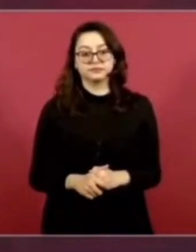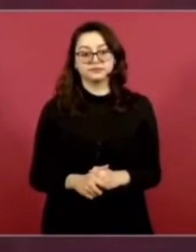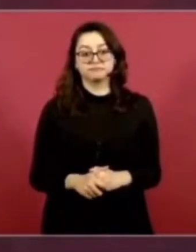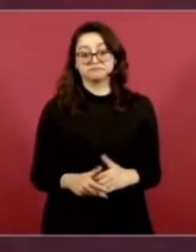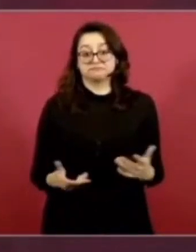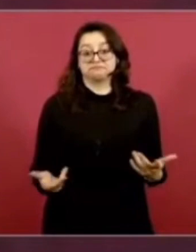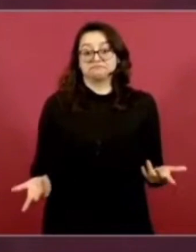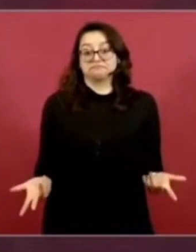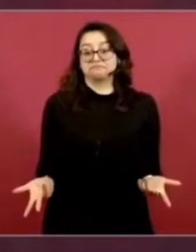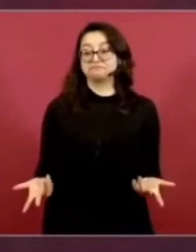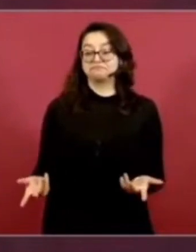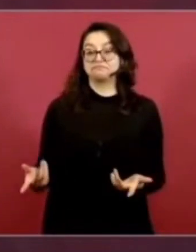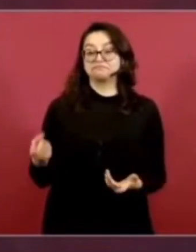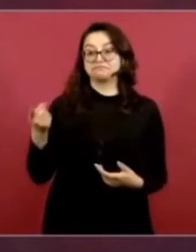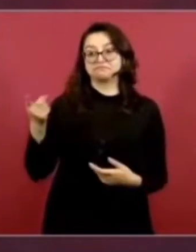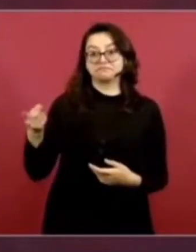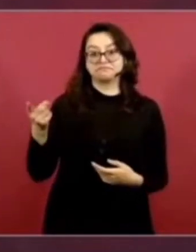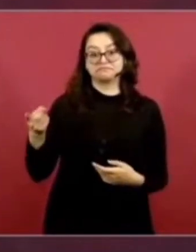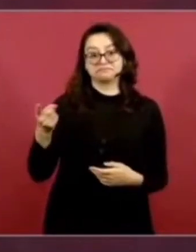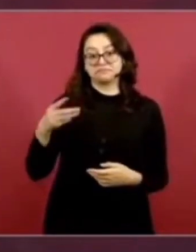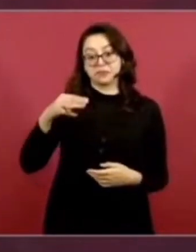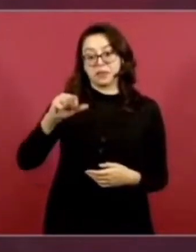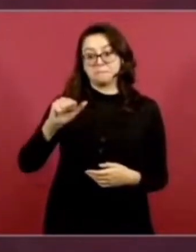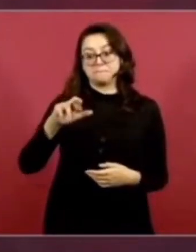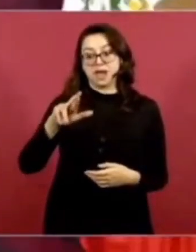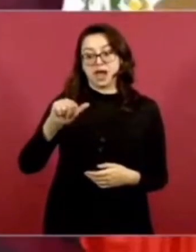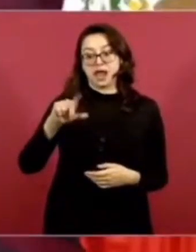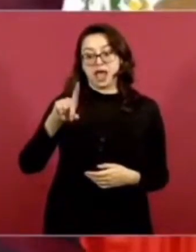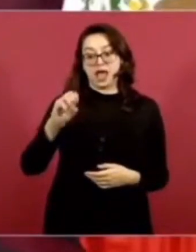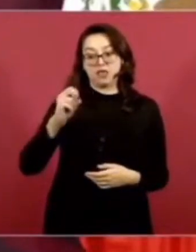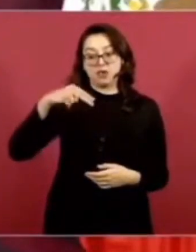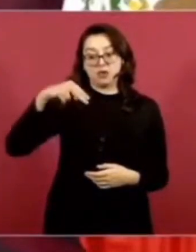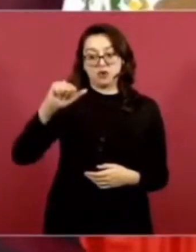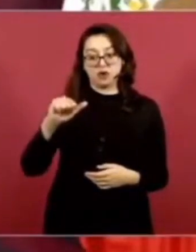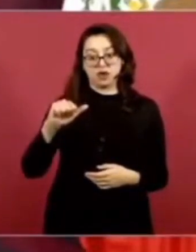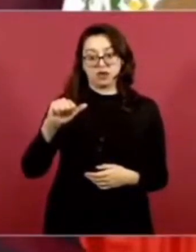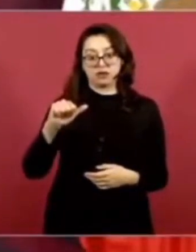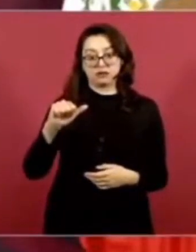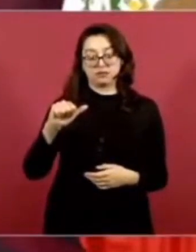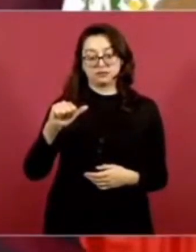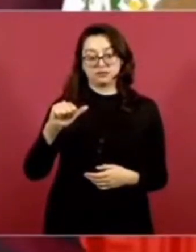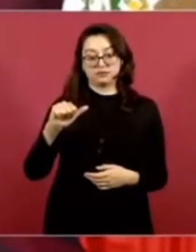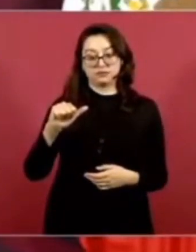que el día que triunfo,